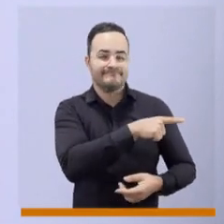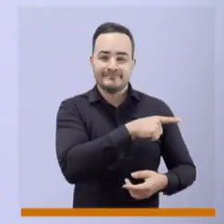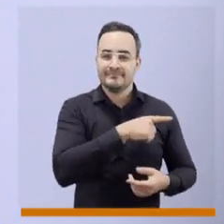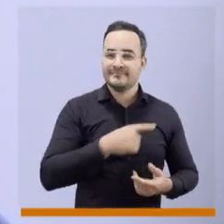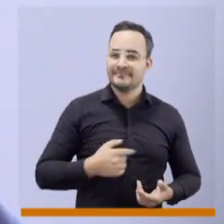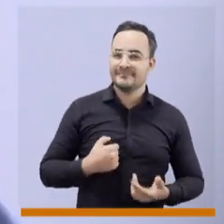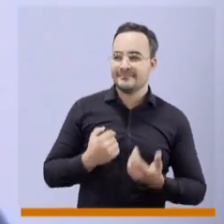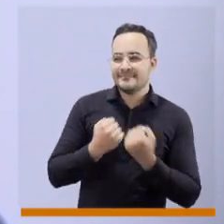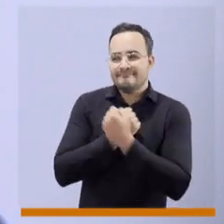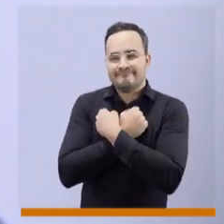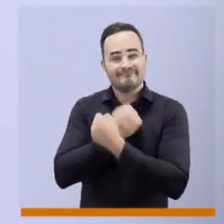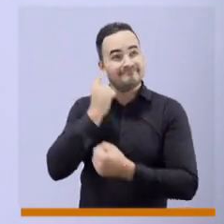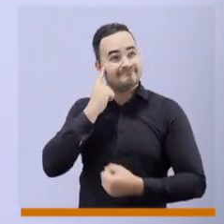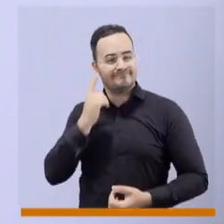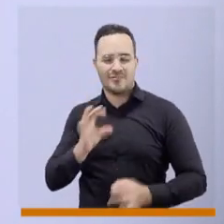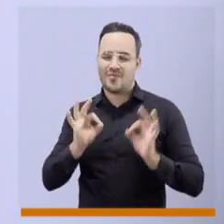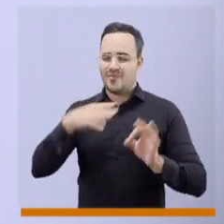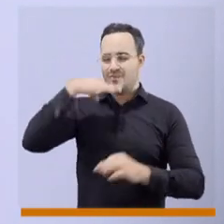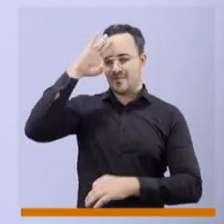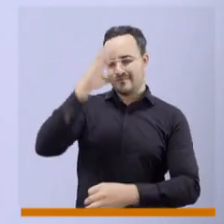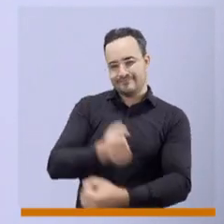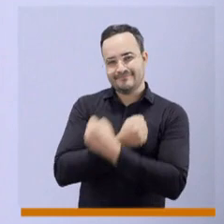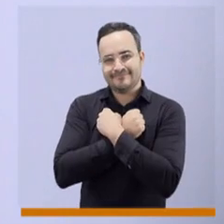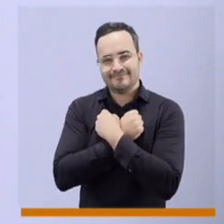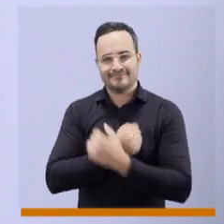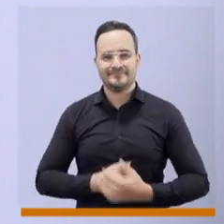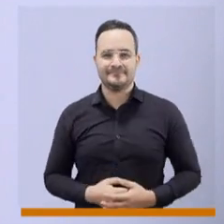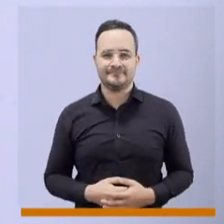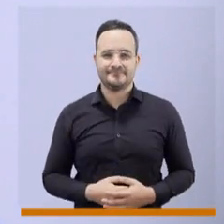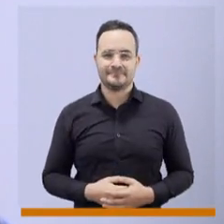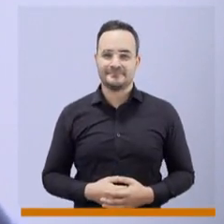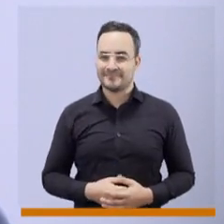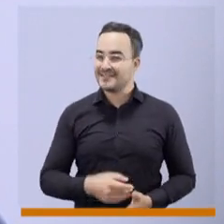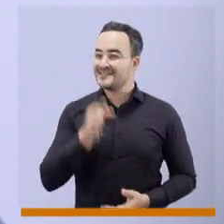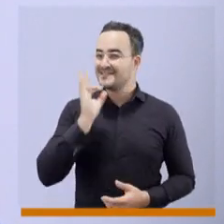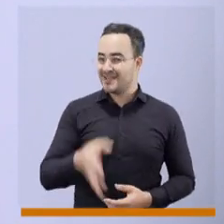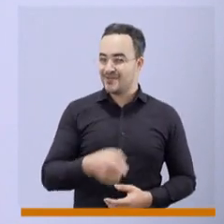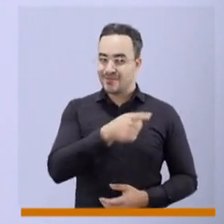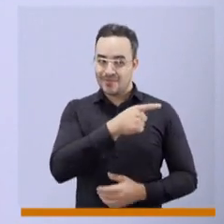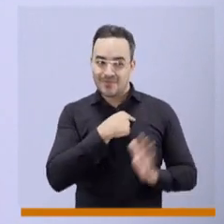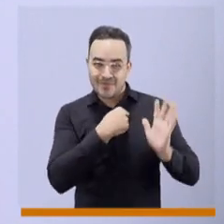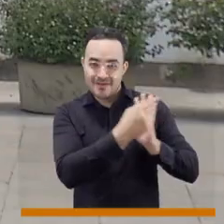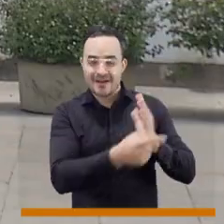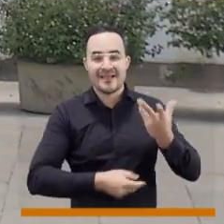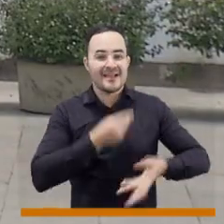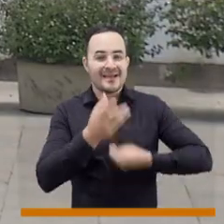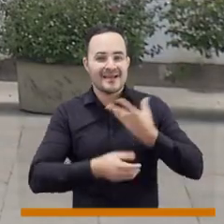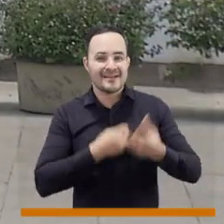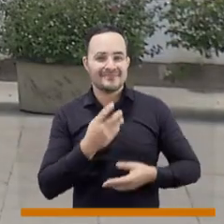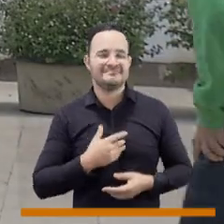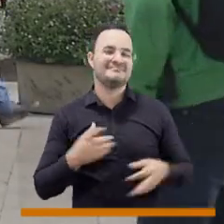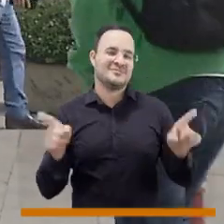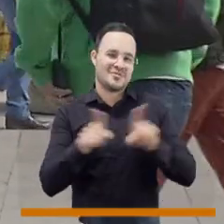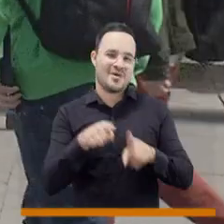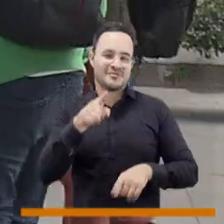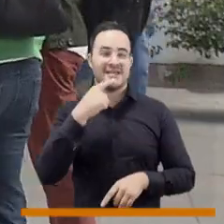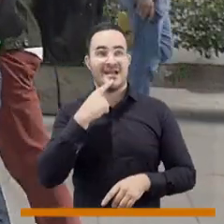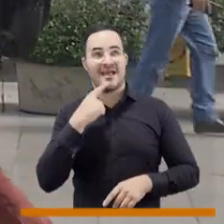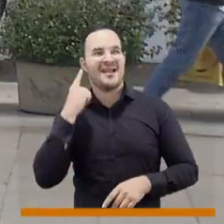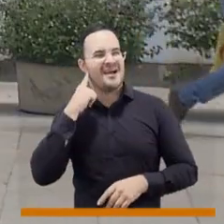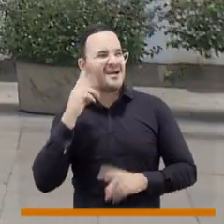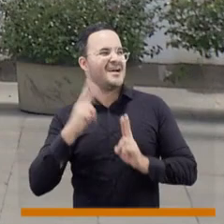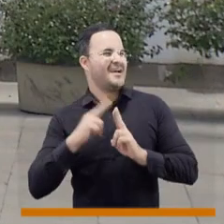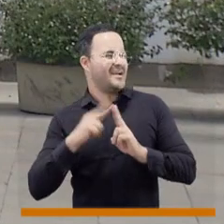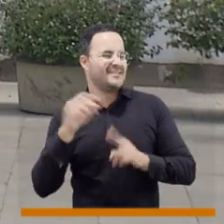darle amor a Medellín, quiera a Medellín. Podría asegurar que